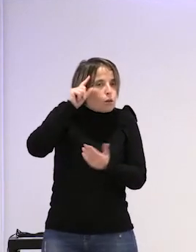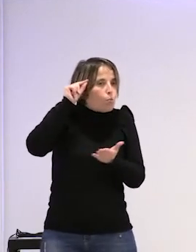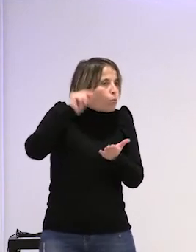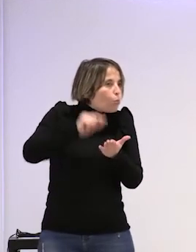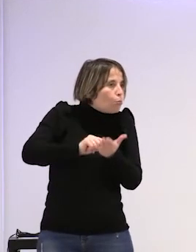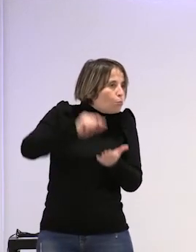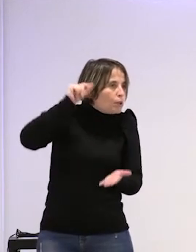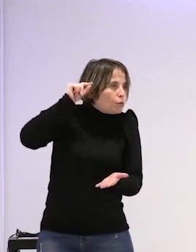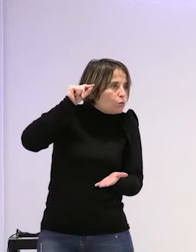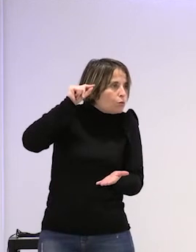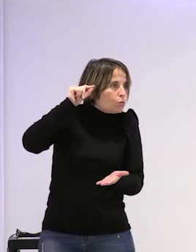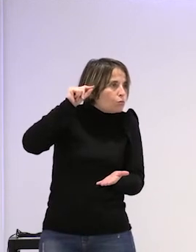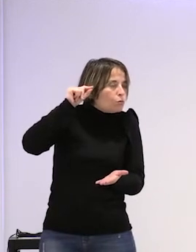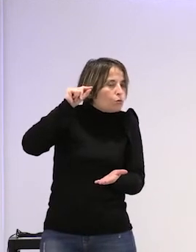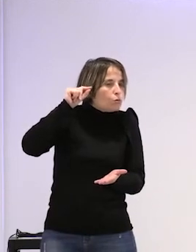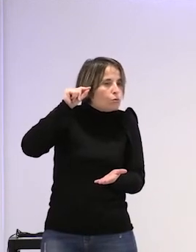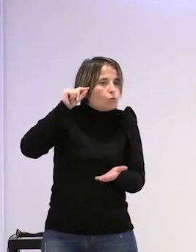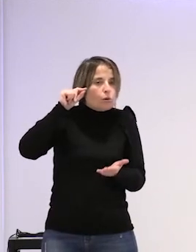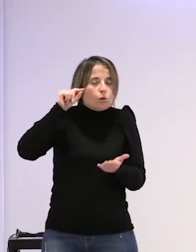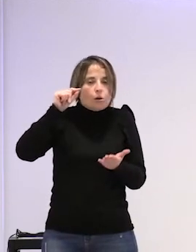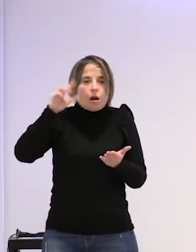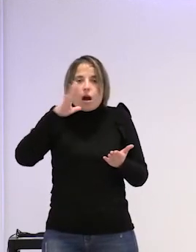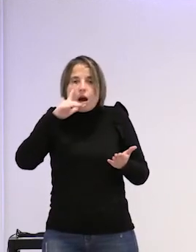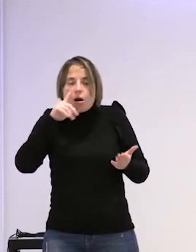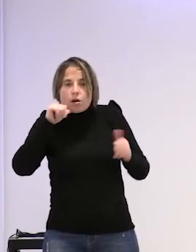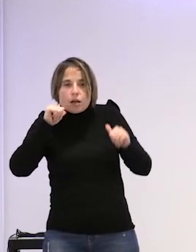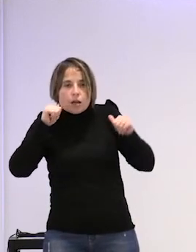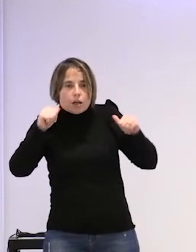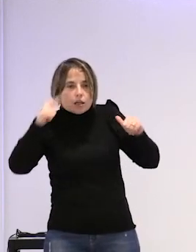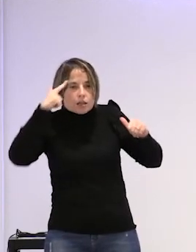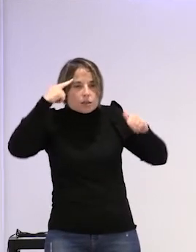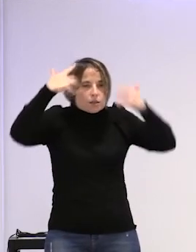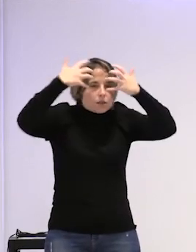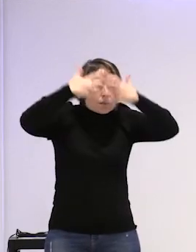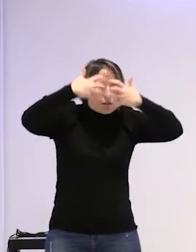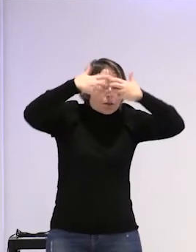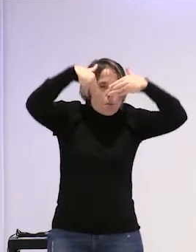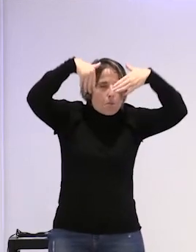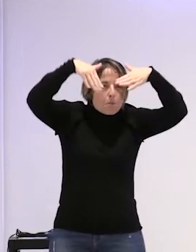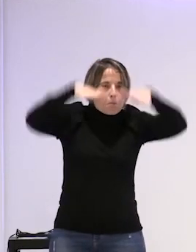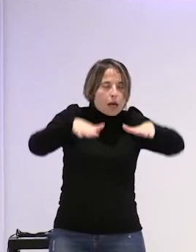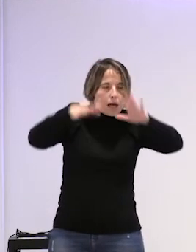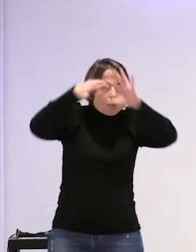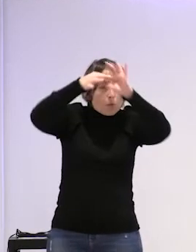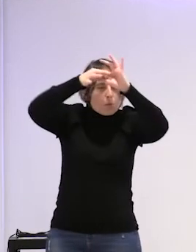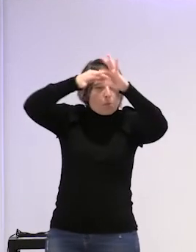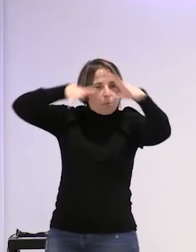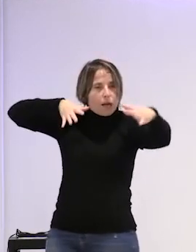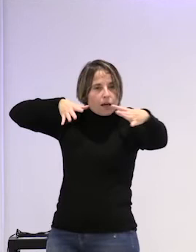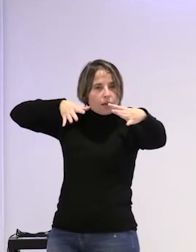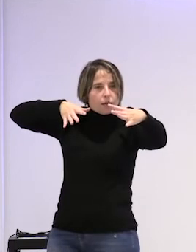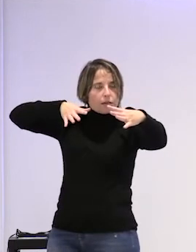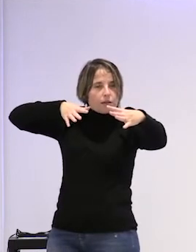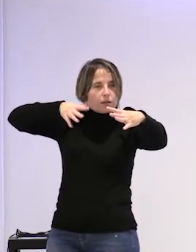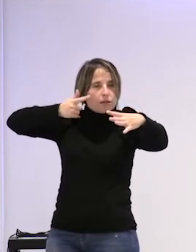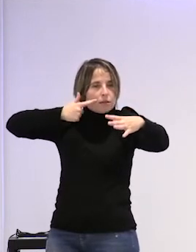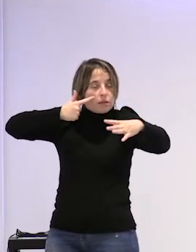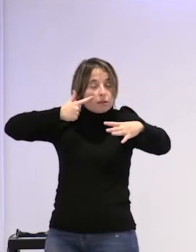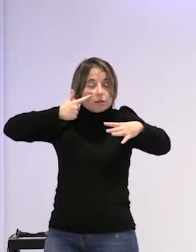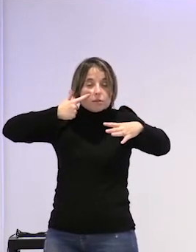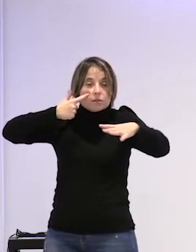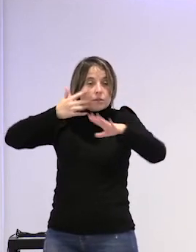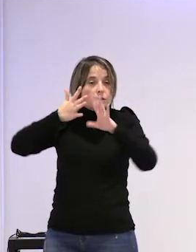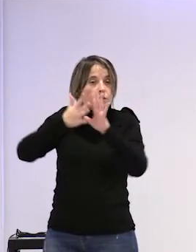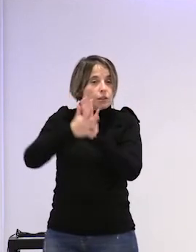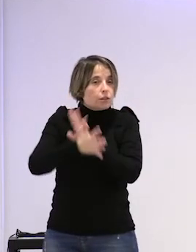que se inyecta deslocado de la materia gris de cualquier modo el peaje